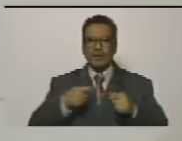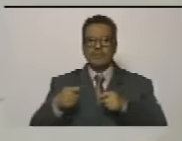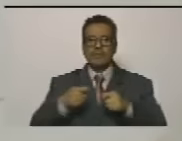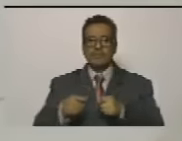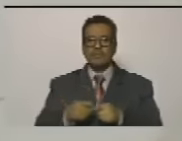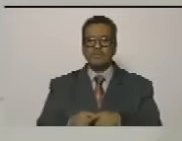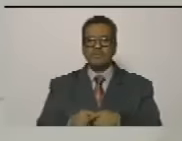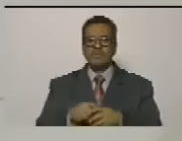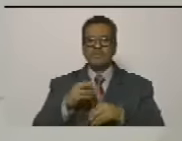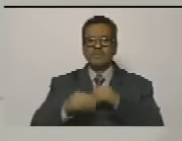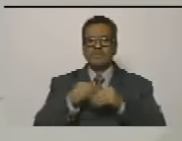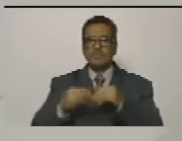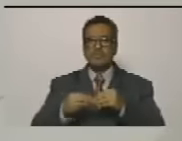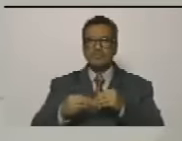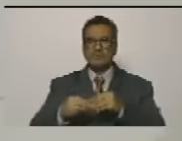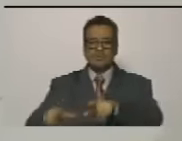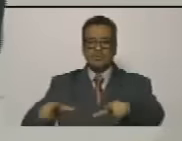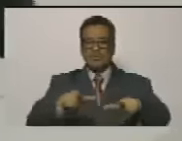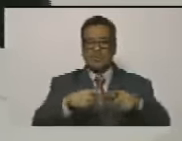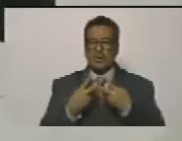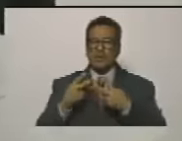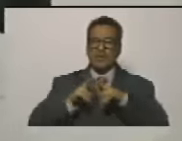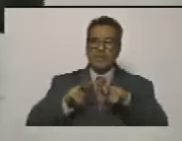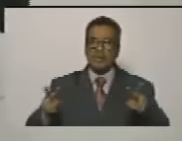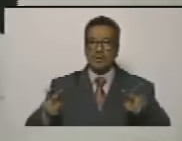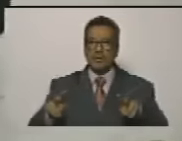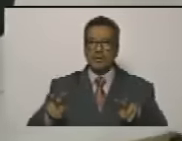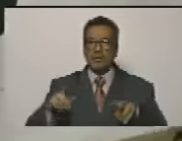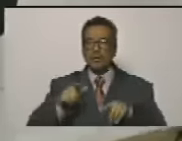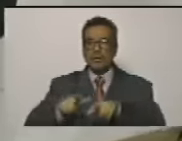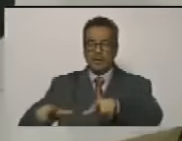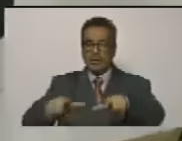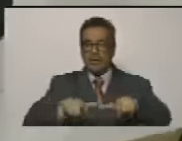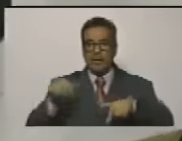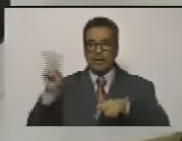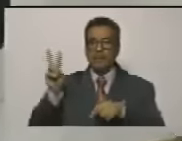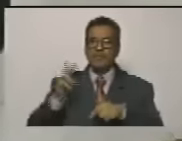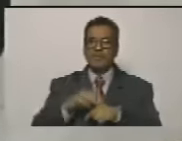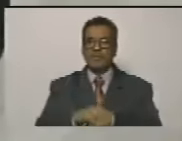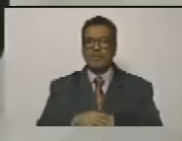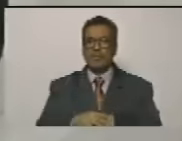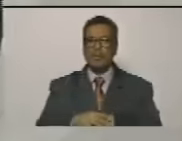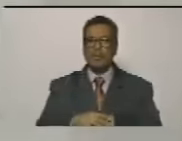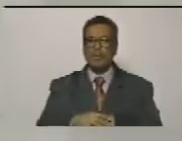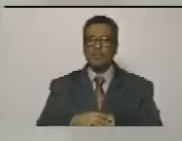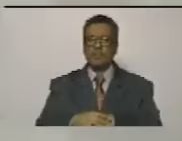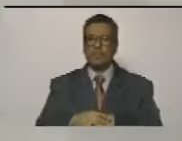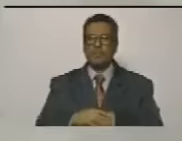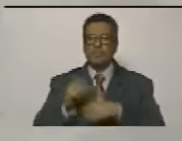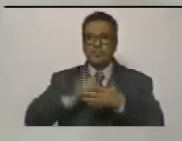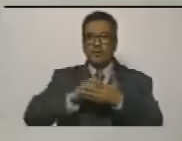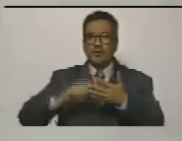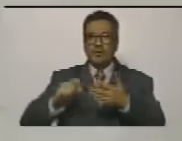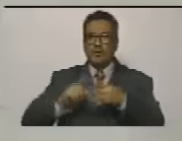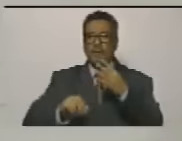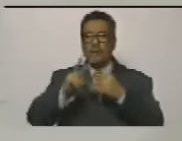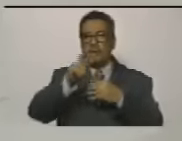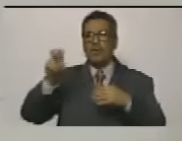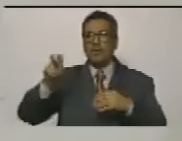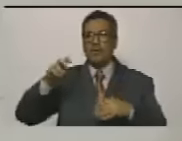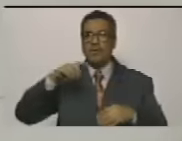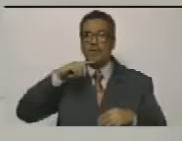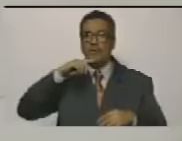que atenten contra la soberanía la paz y la integridad territorial de Venezuela firmado el 22 de octubre